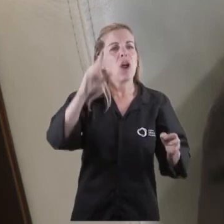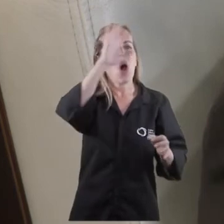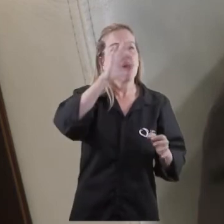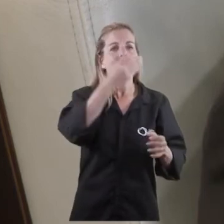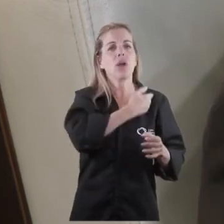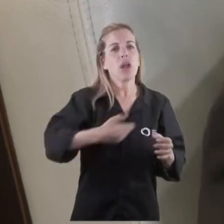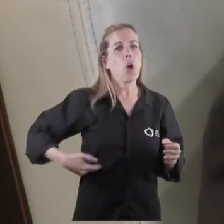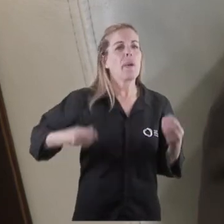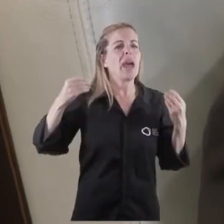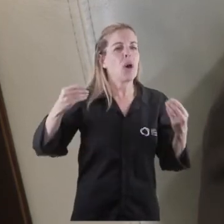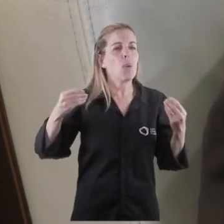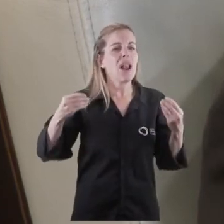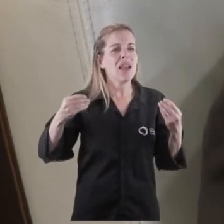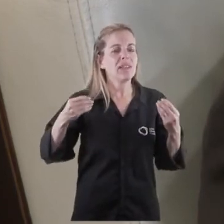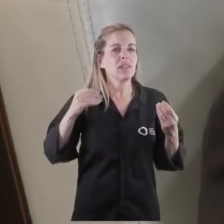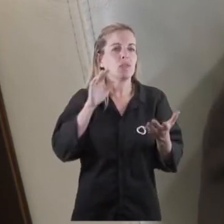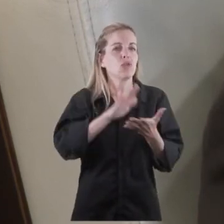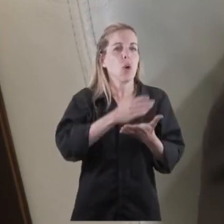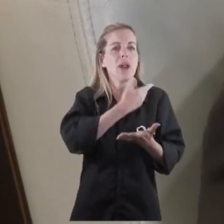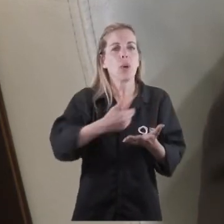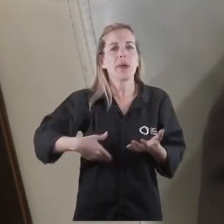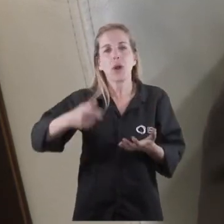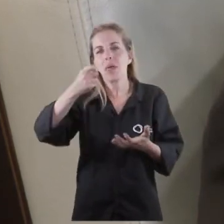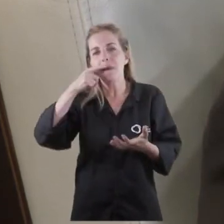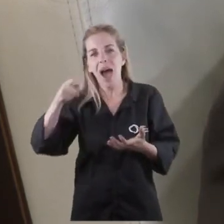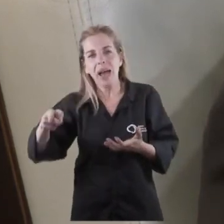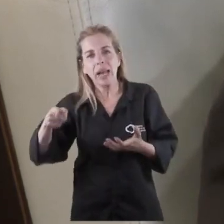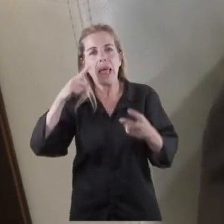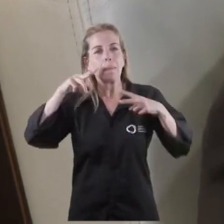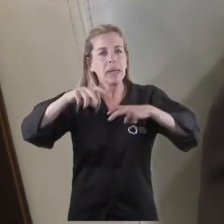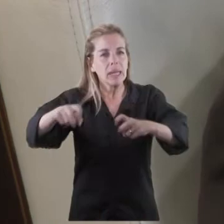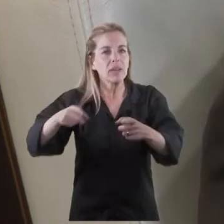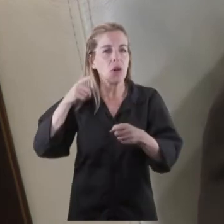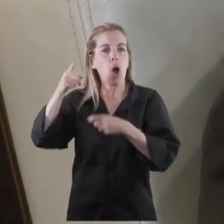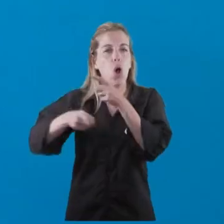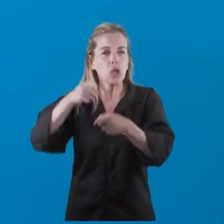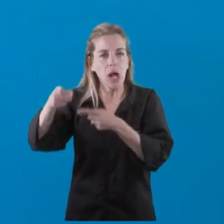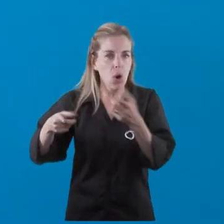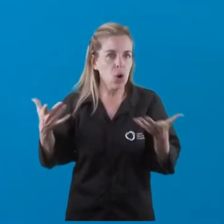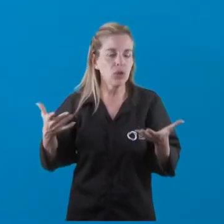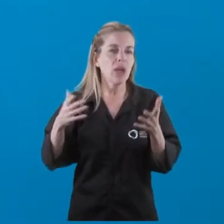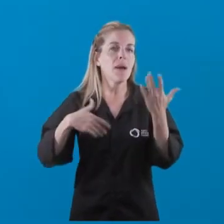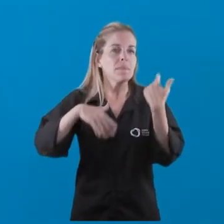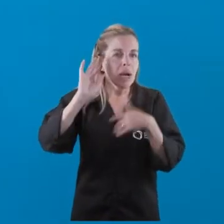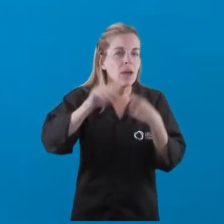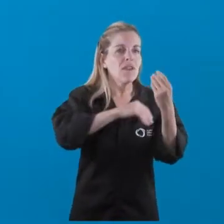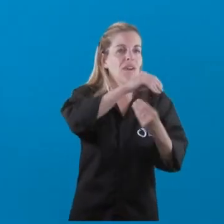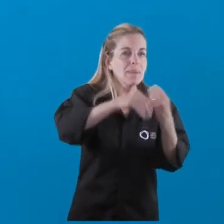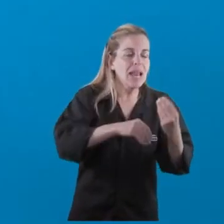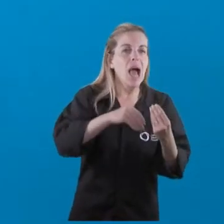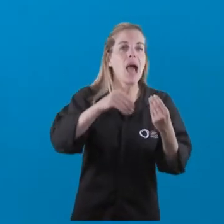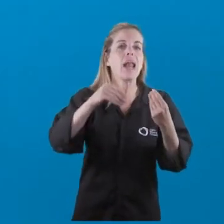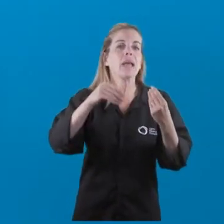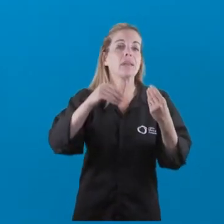sistemático del gobierno de Mauricio Macri, básicamente sobre opositores, dirigentes sociales, familiares y en este